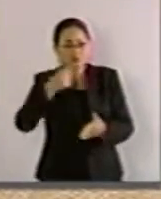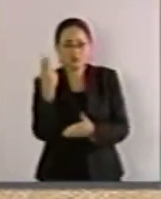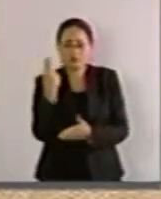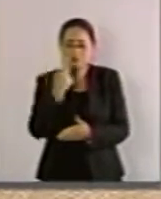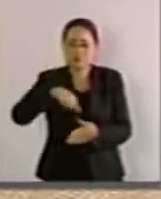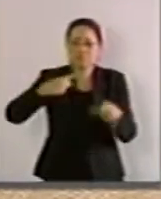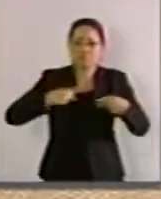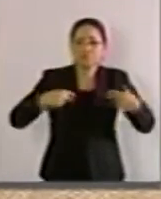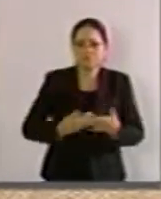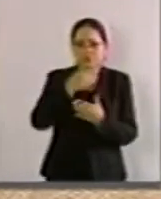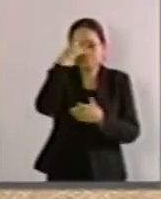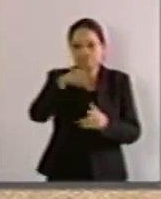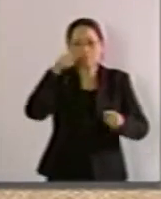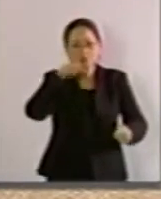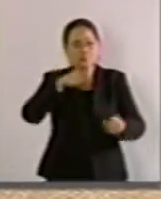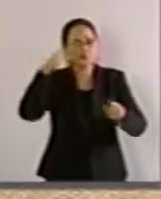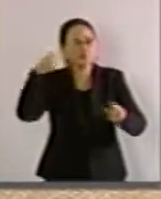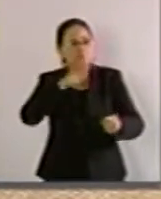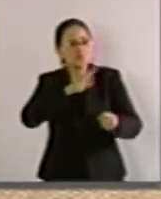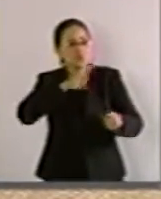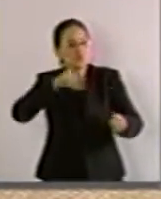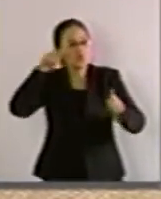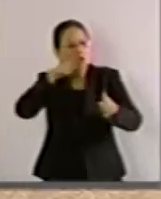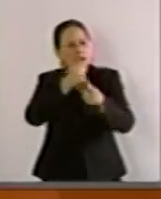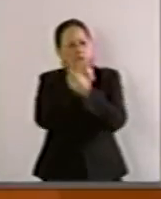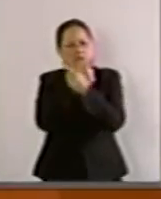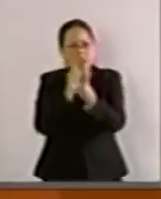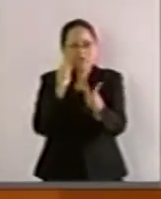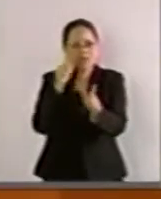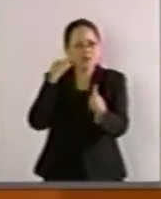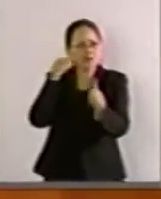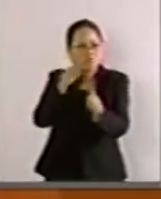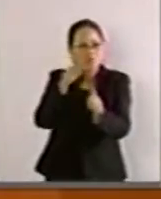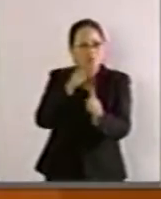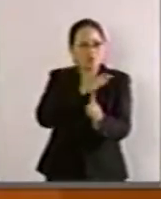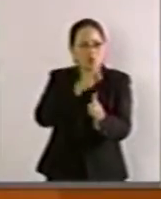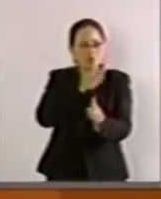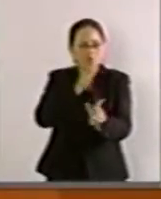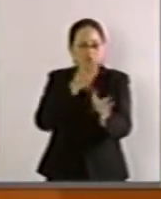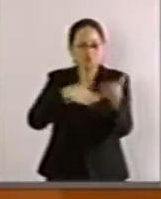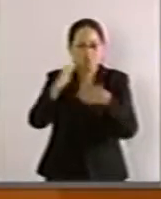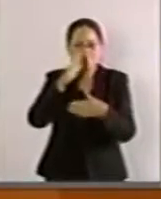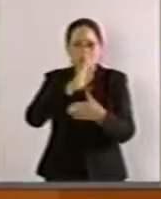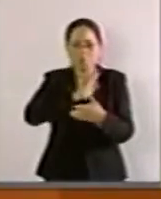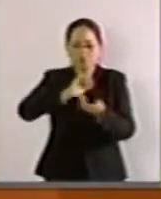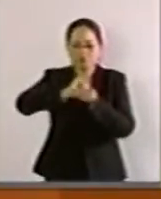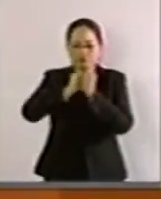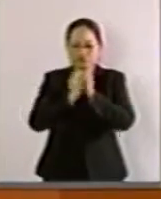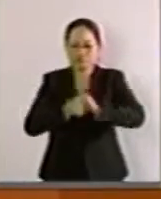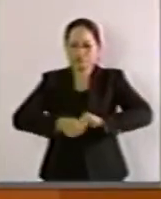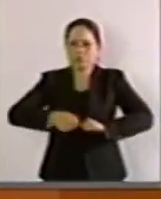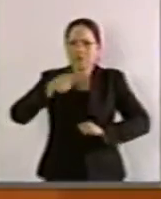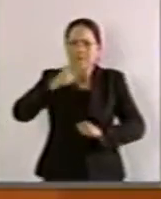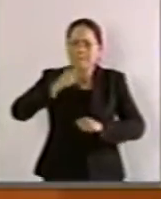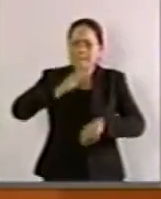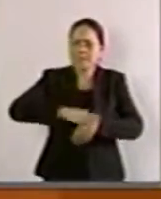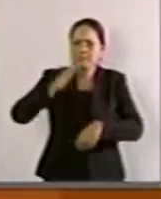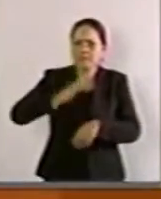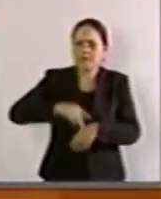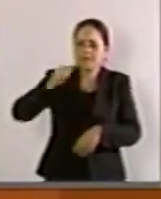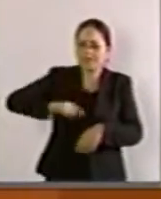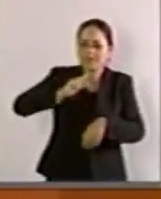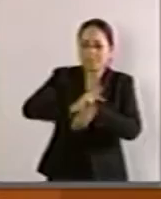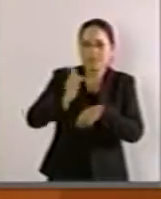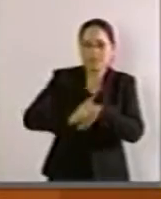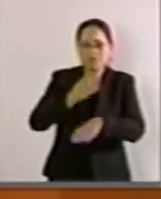mexicanos para formar conciencias libres y destinadas a superarse, a evolucionar y a desarrollar más este país